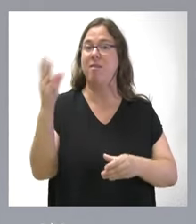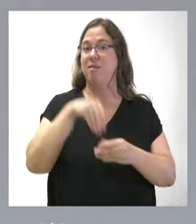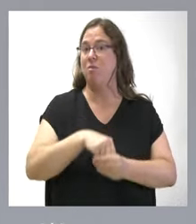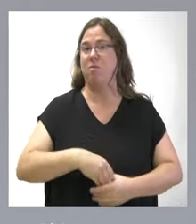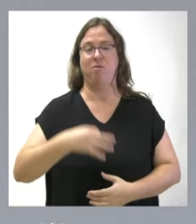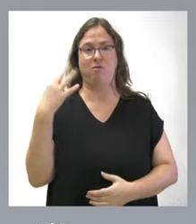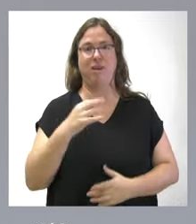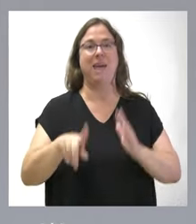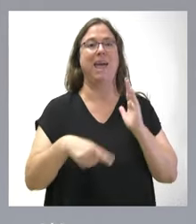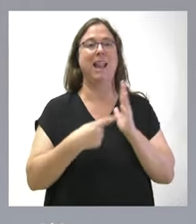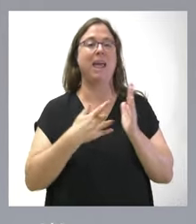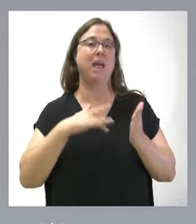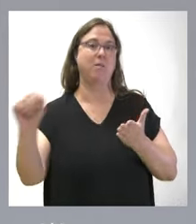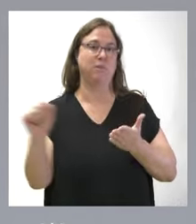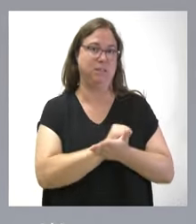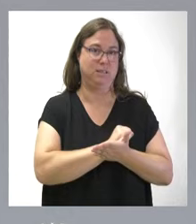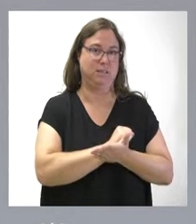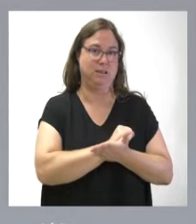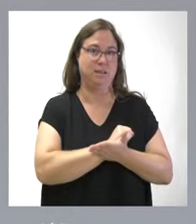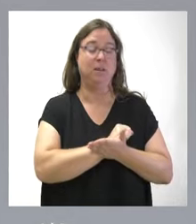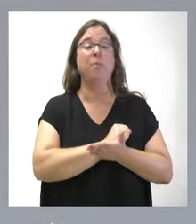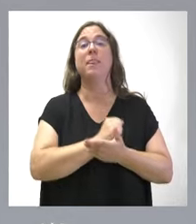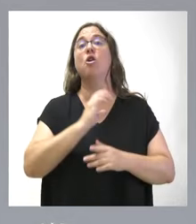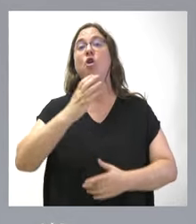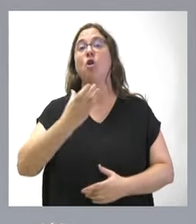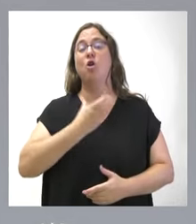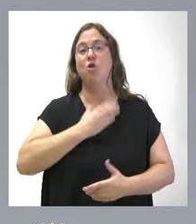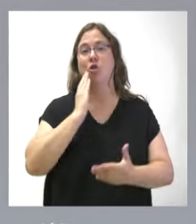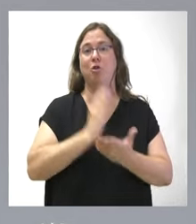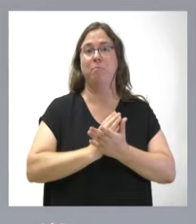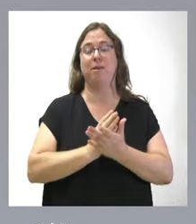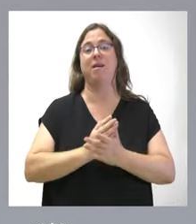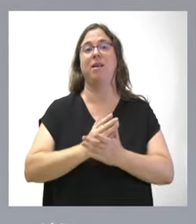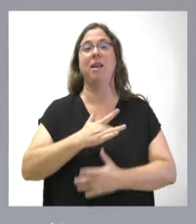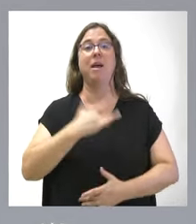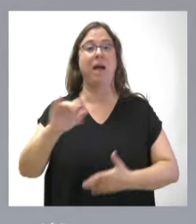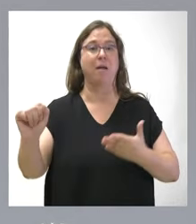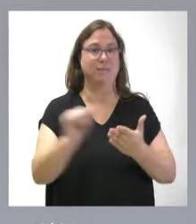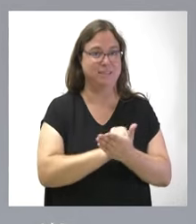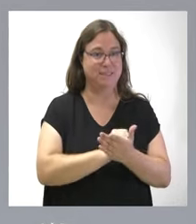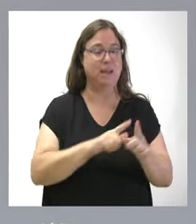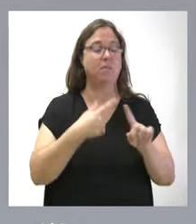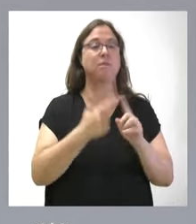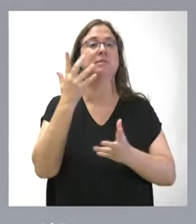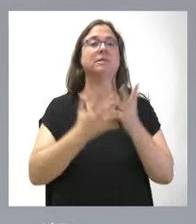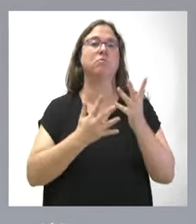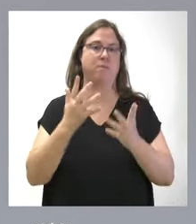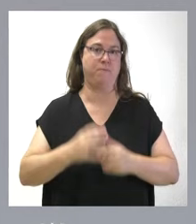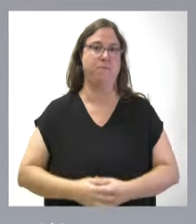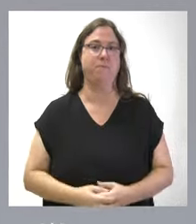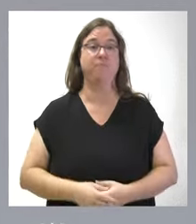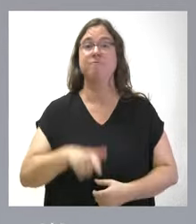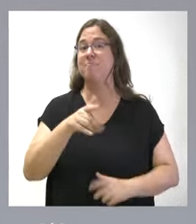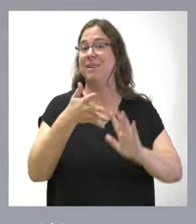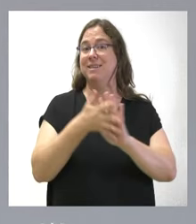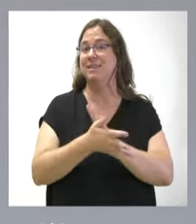ley de amnistía, en el Código Penal la amnistía y en el Tribunal de Cuentas la amnistía. Tan es así